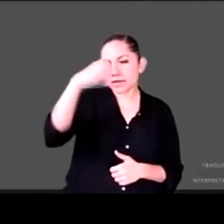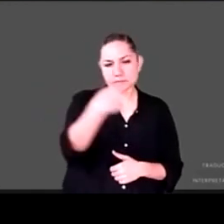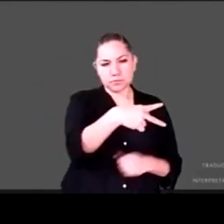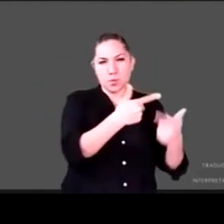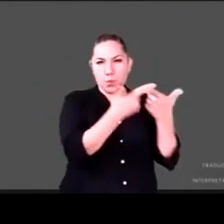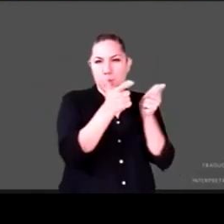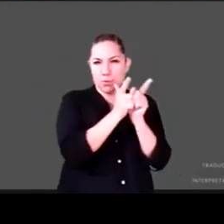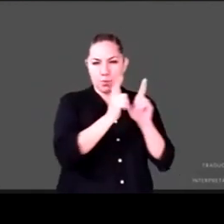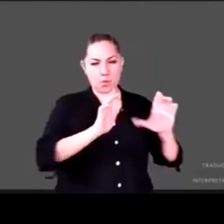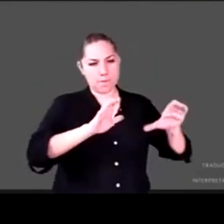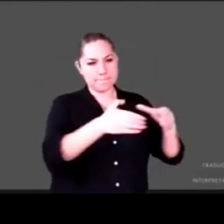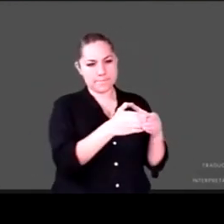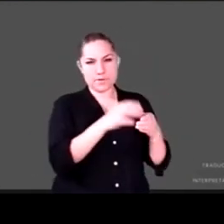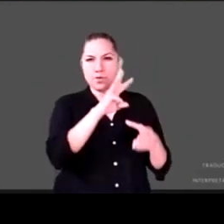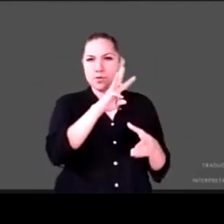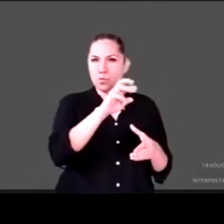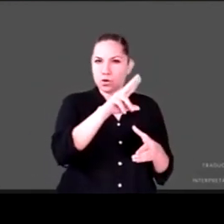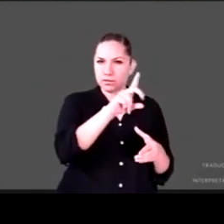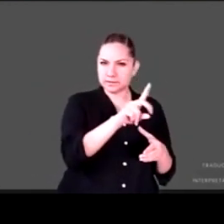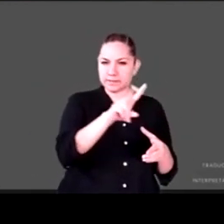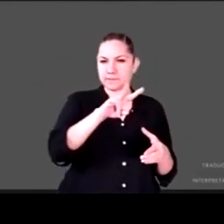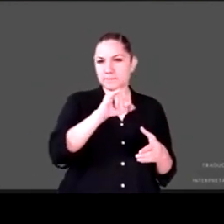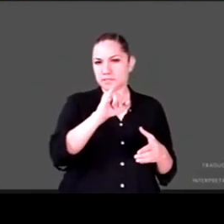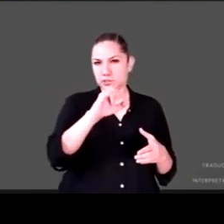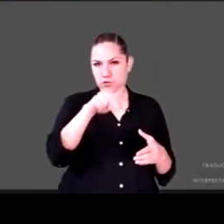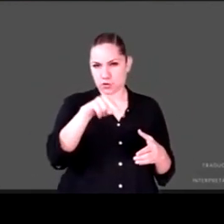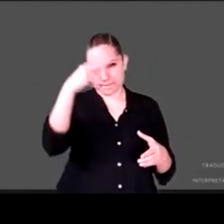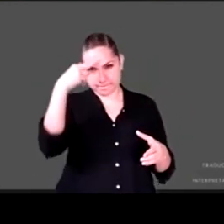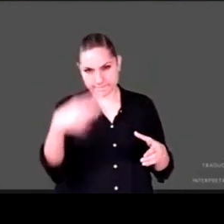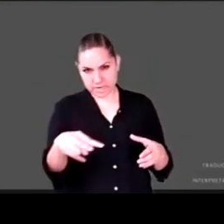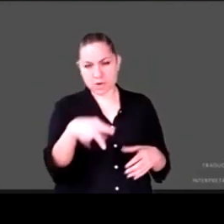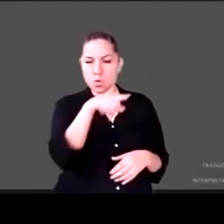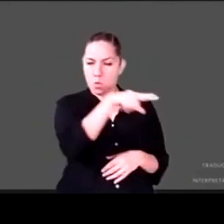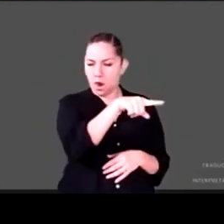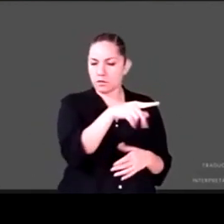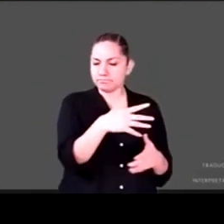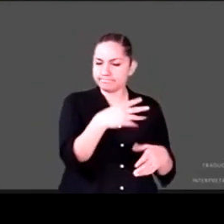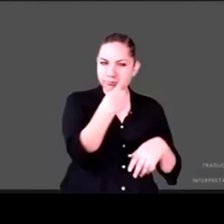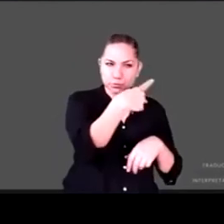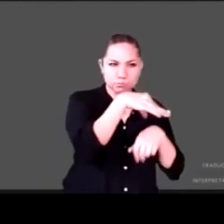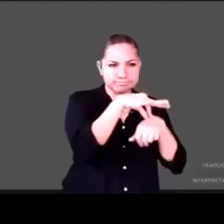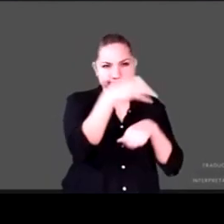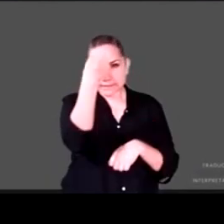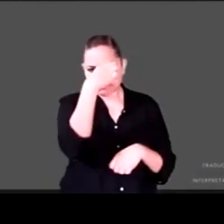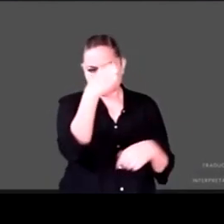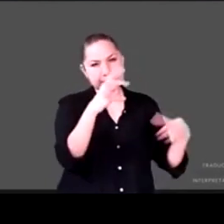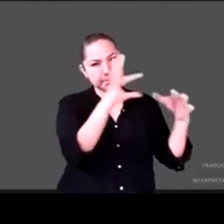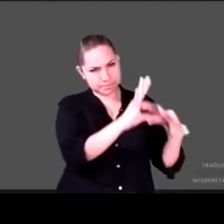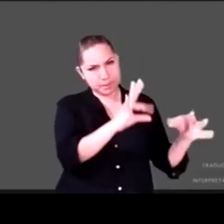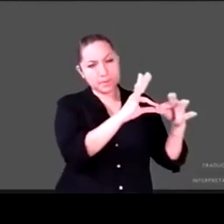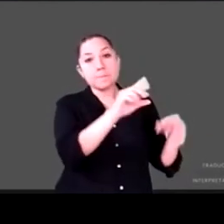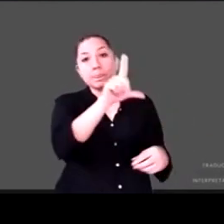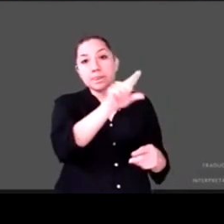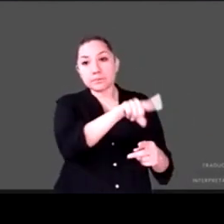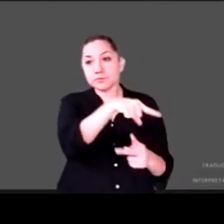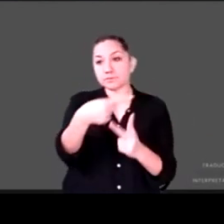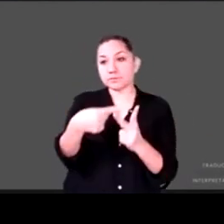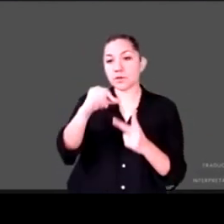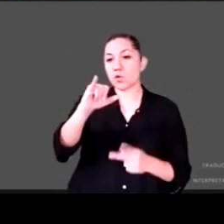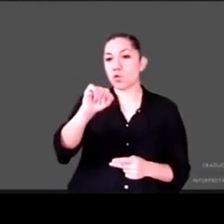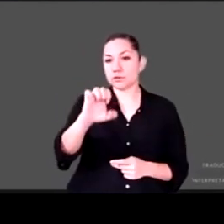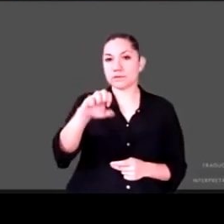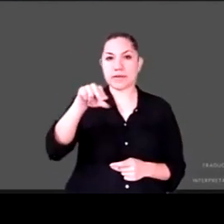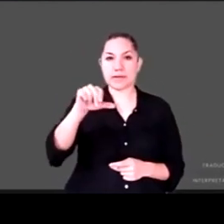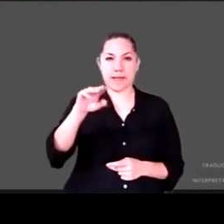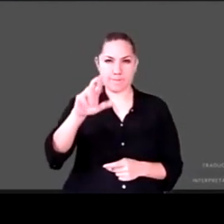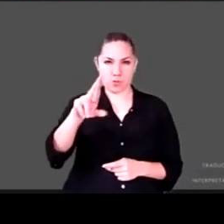México, nos ofrezca una primera intervención. Posteriormente, se la daré a José Nabor Cruz Marcelo, secretario